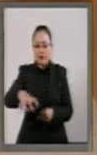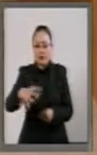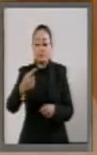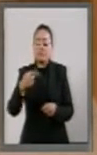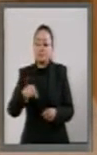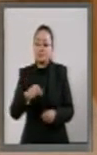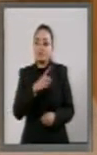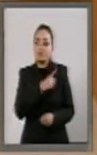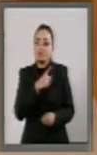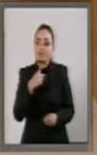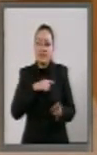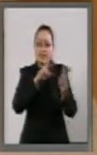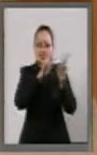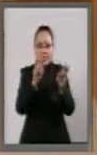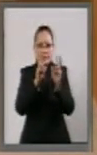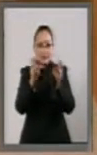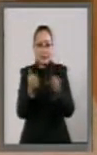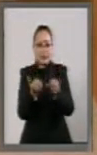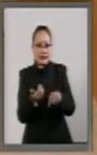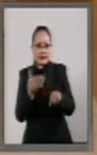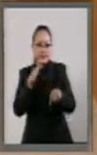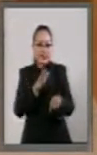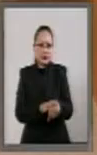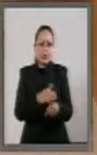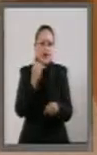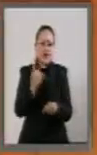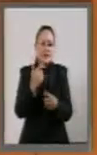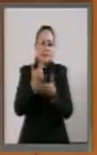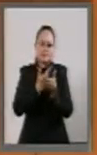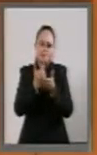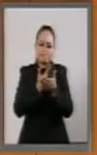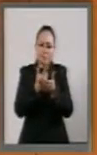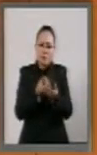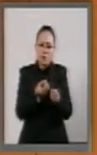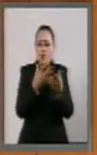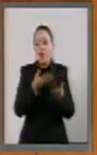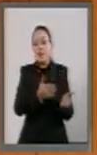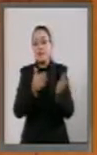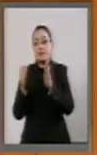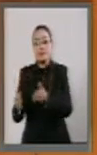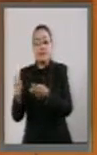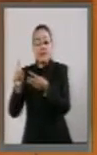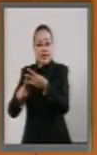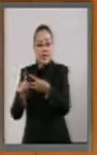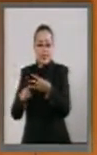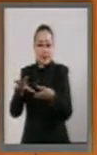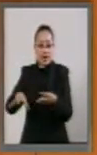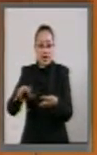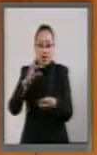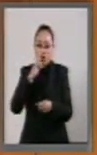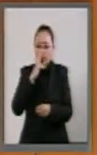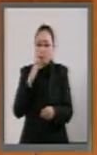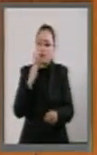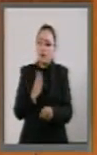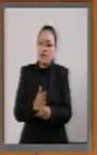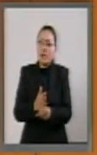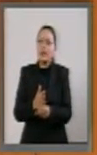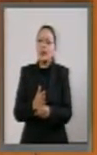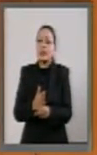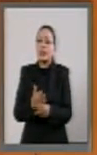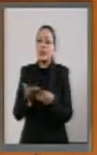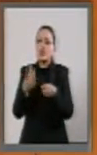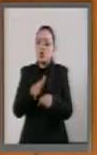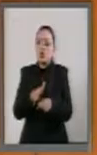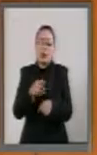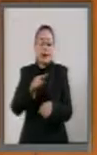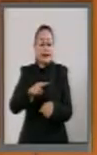de temas administrativos y fiscales. Y la tercera sección de responsabilidades de los